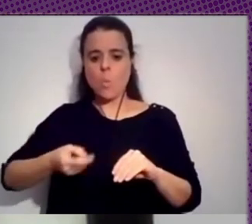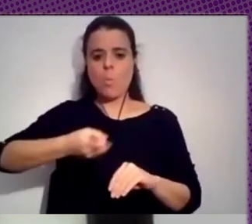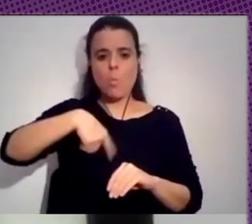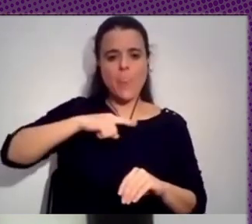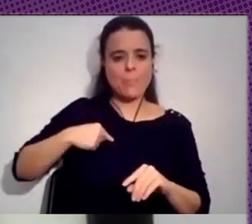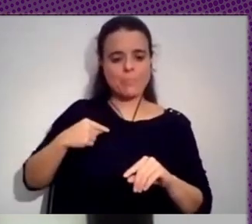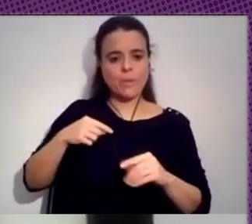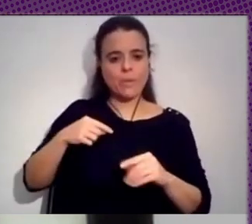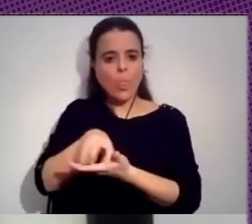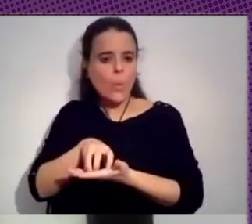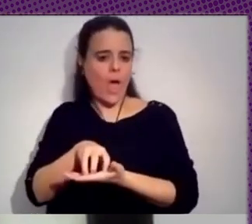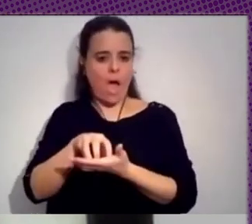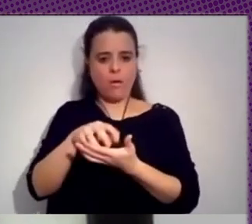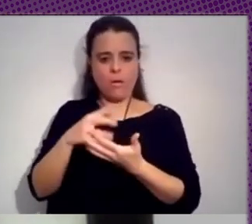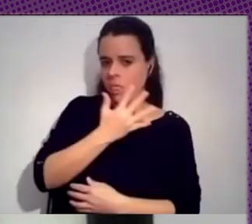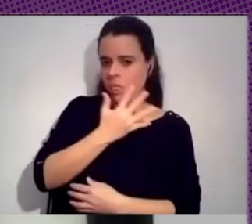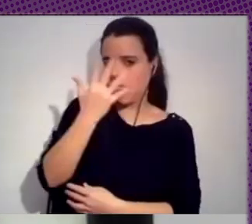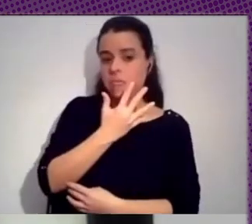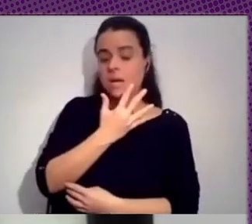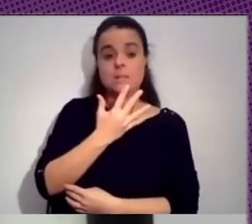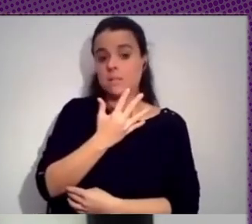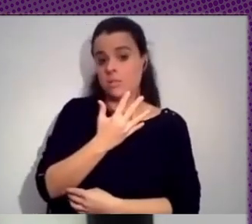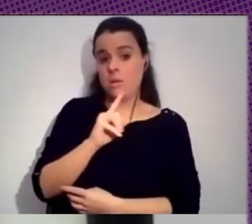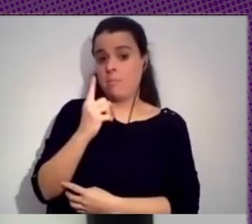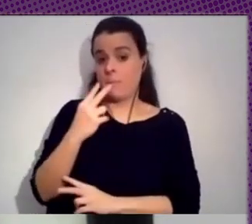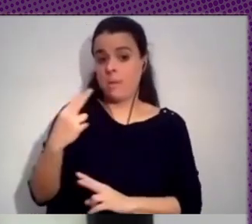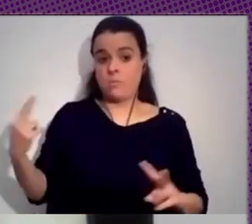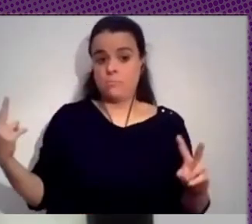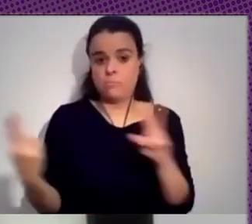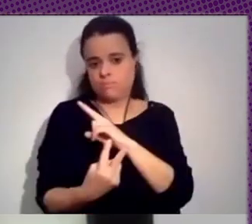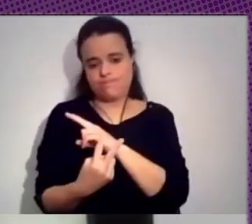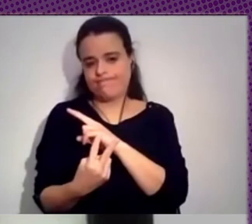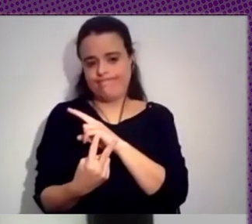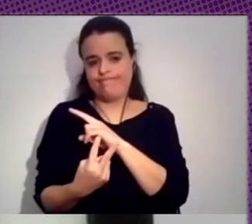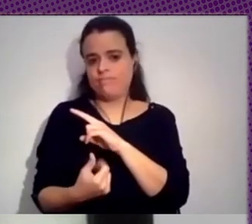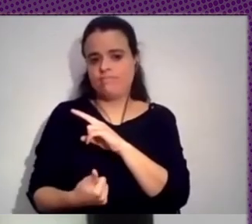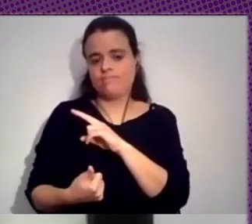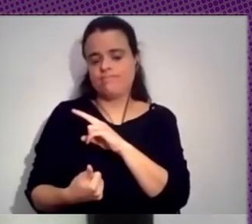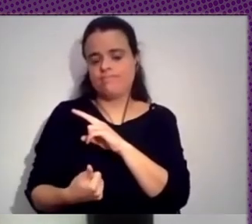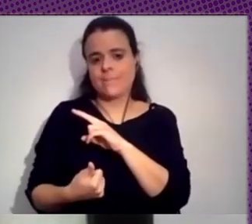o cuestionado y la primera reacción fue muy corporativa creemos que ahí hay que hacer un trabajo